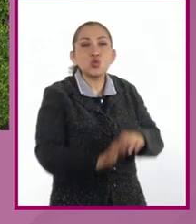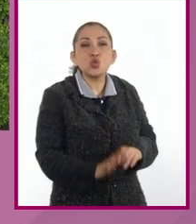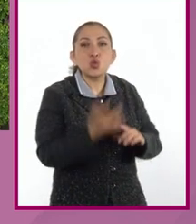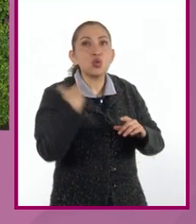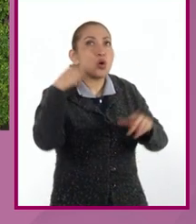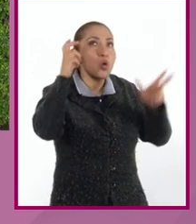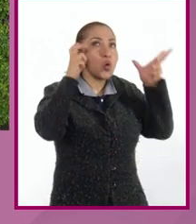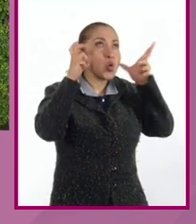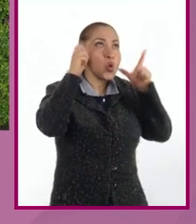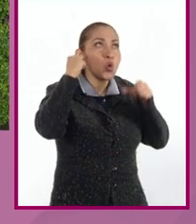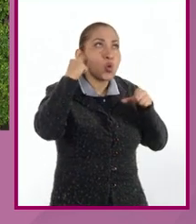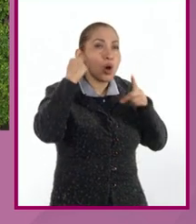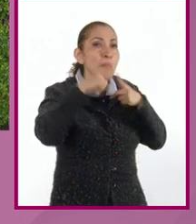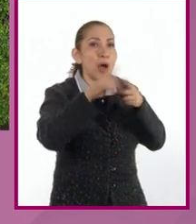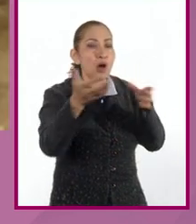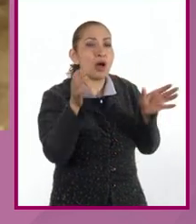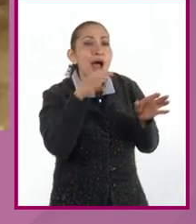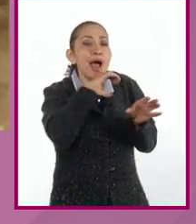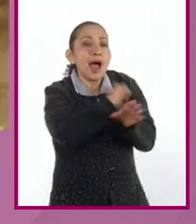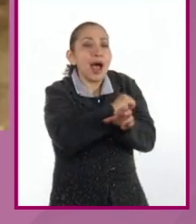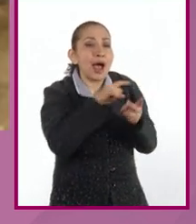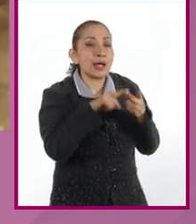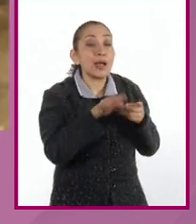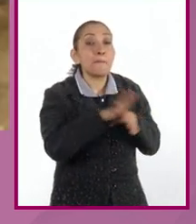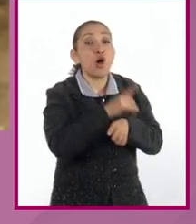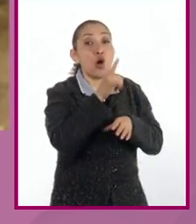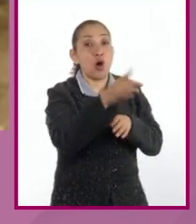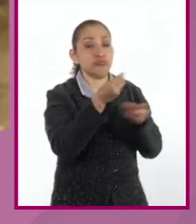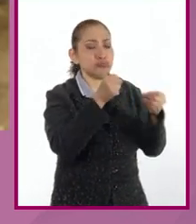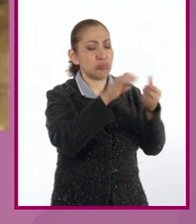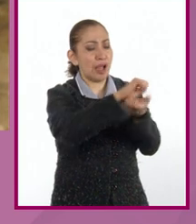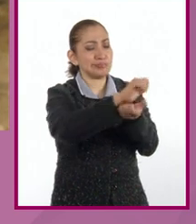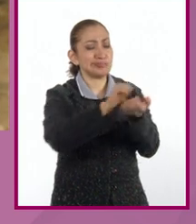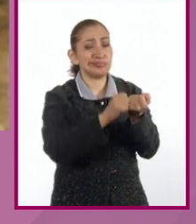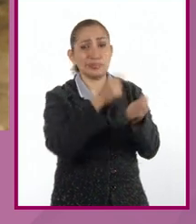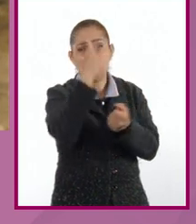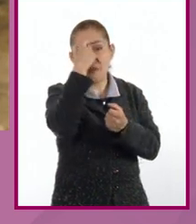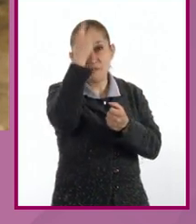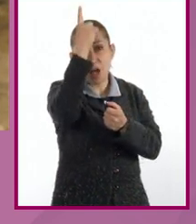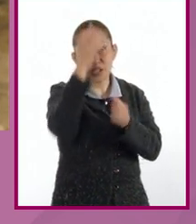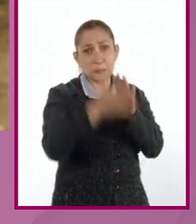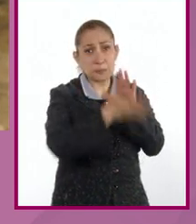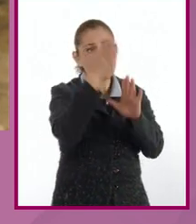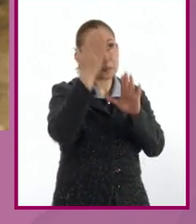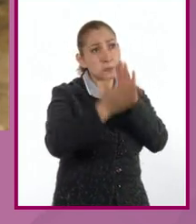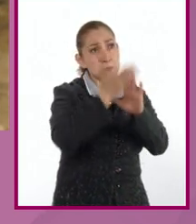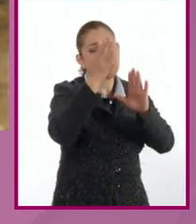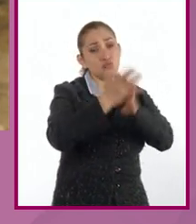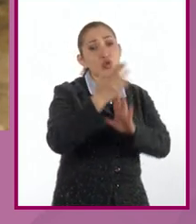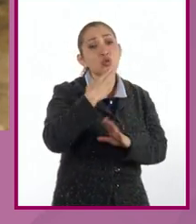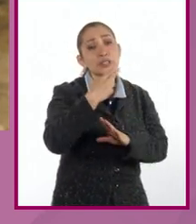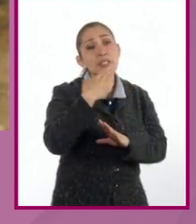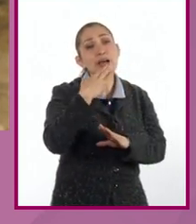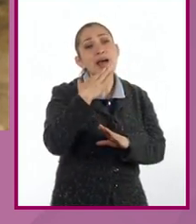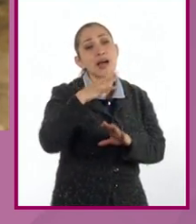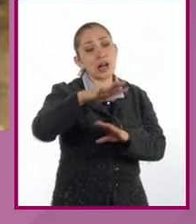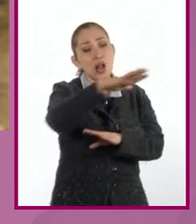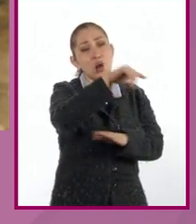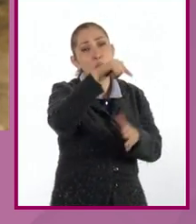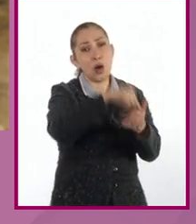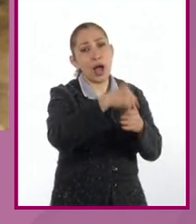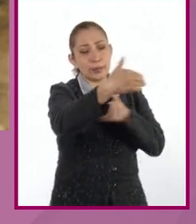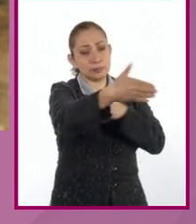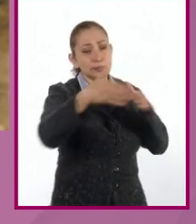acústicas, por sus propiedades térmicas, y por el gran manejo que permite, al constructor, utilizarla dentro de un espacio